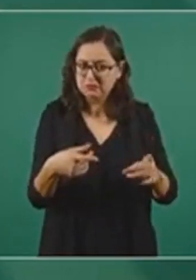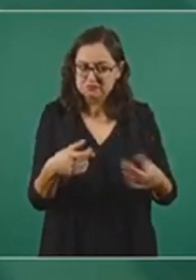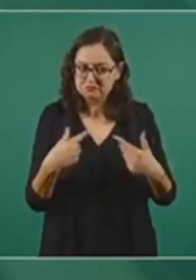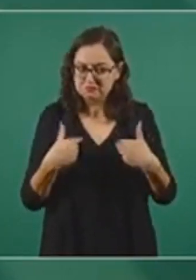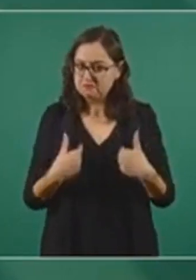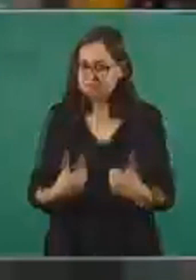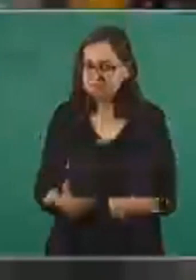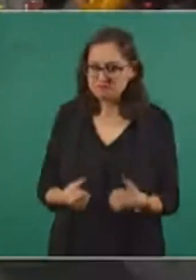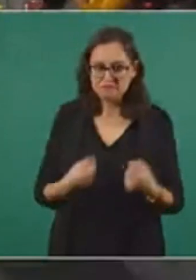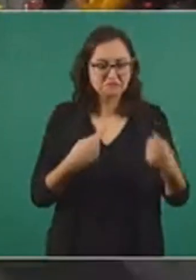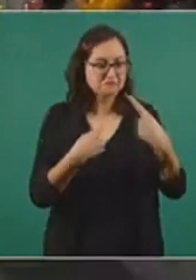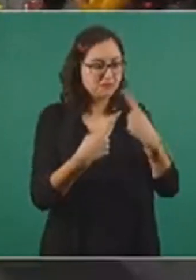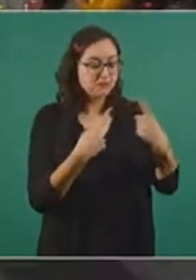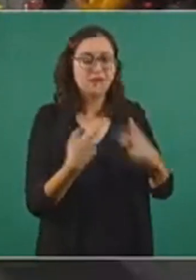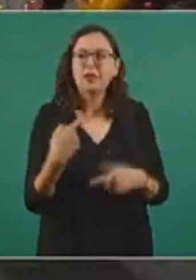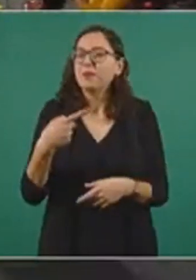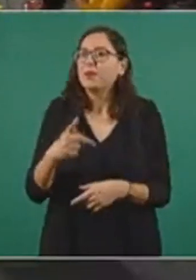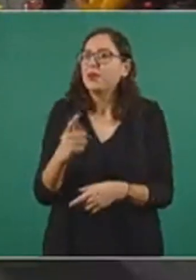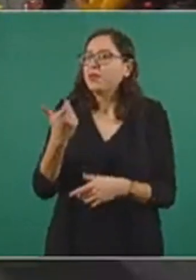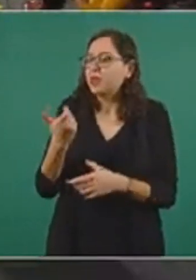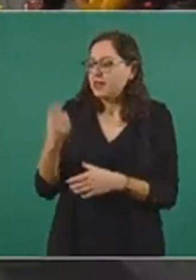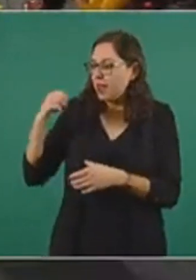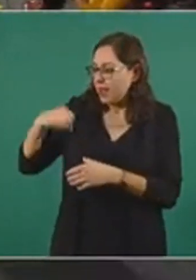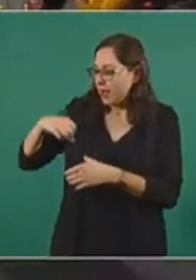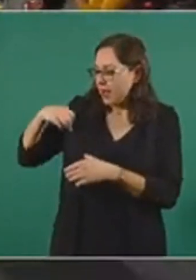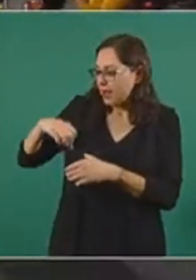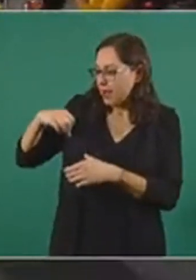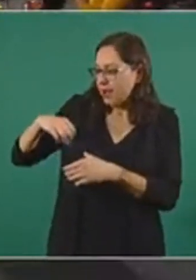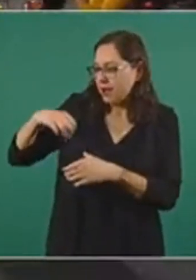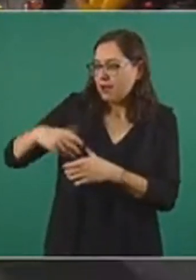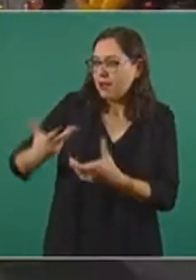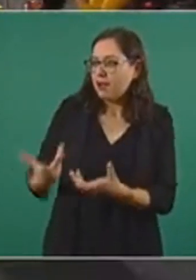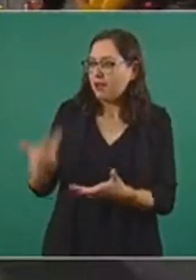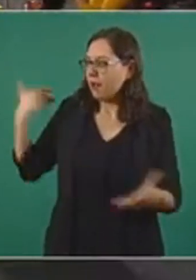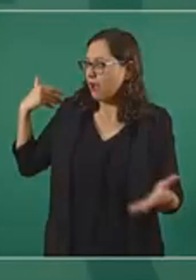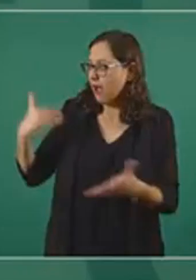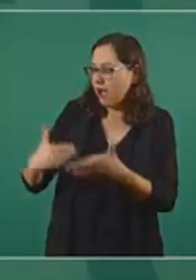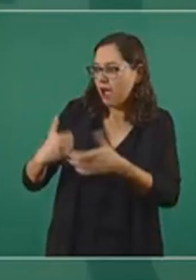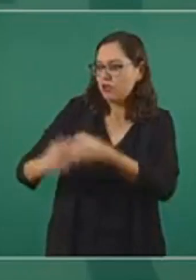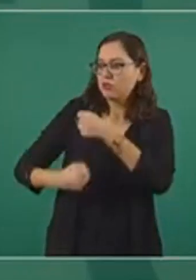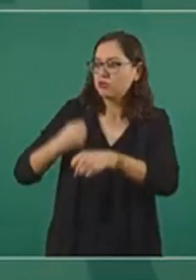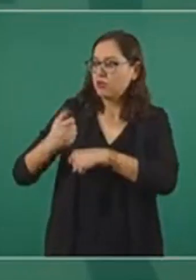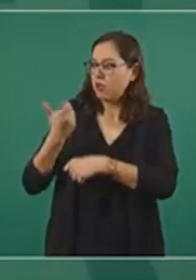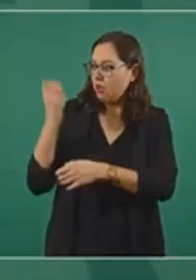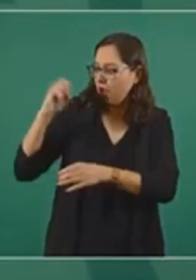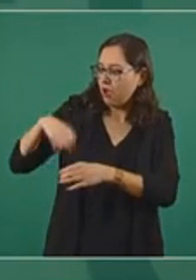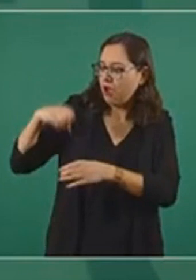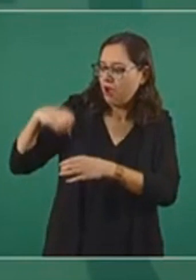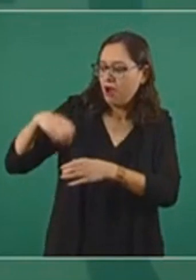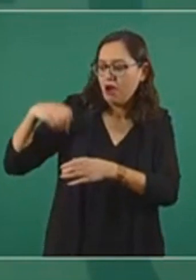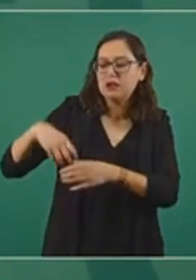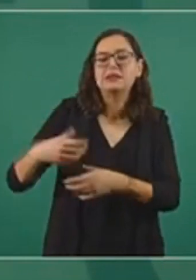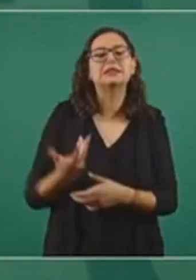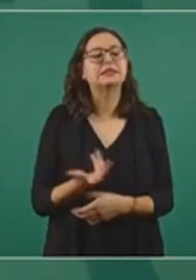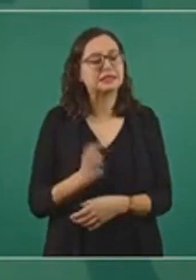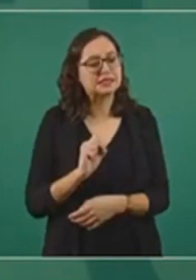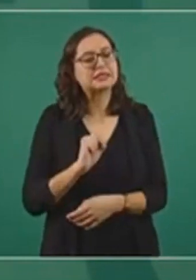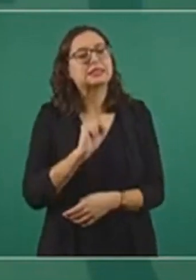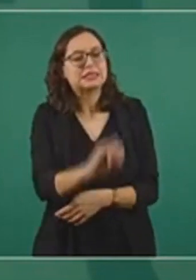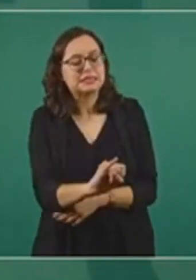Pero fue un ahorro que ellos hicieron durante… pero hubo ya una